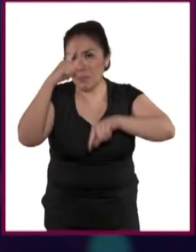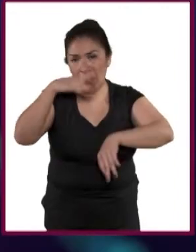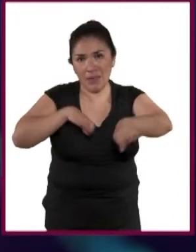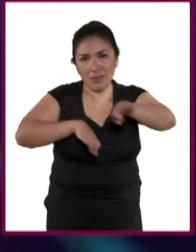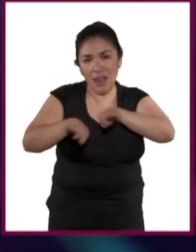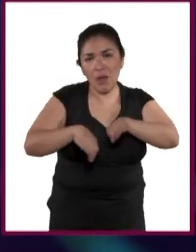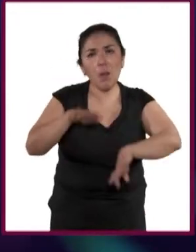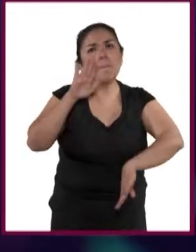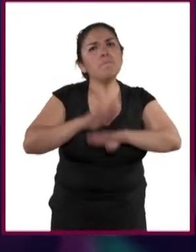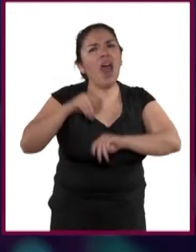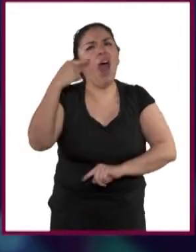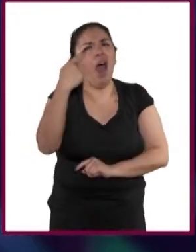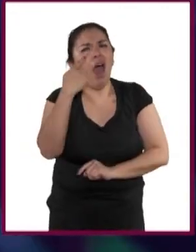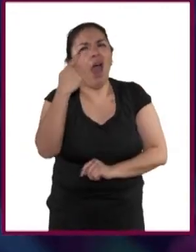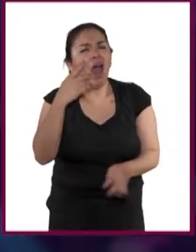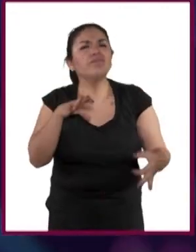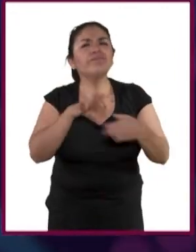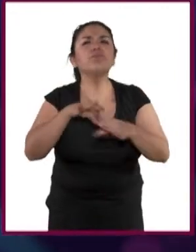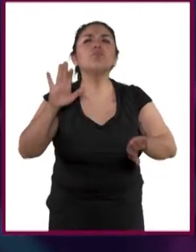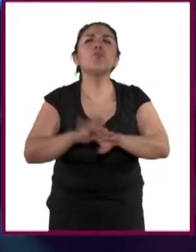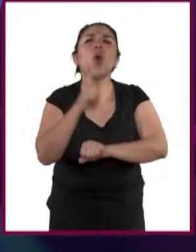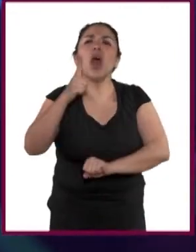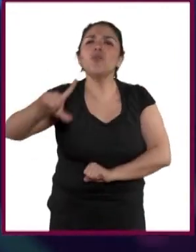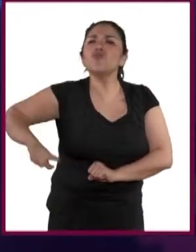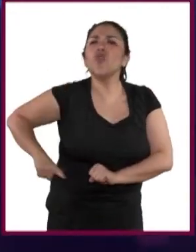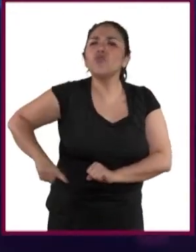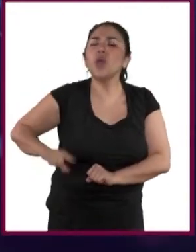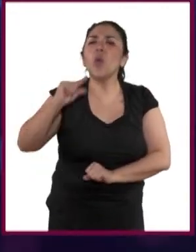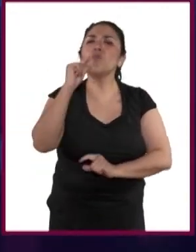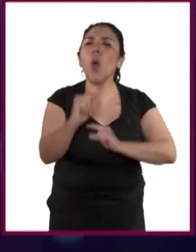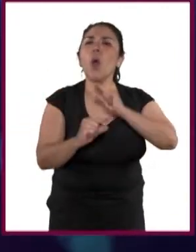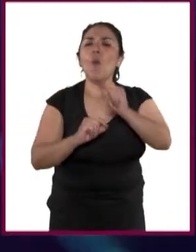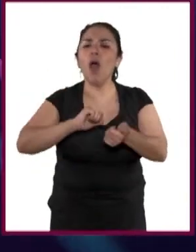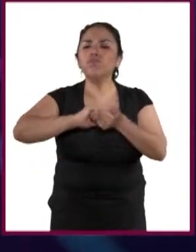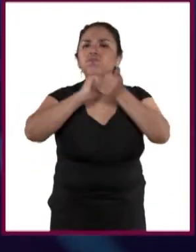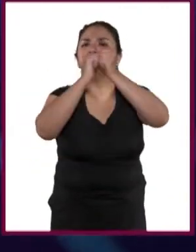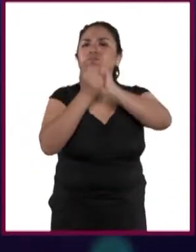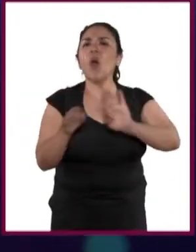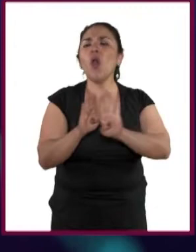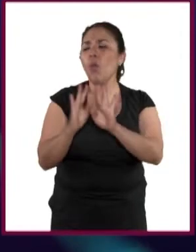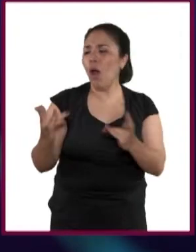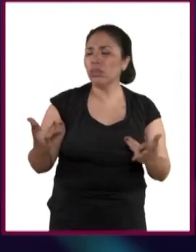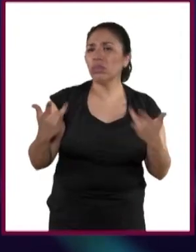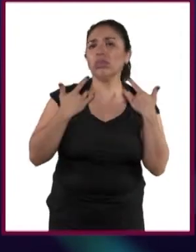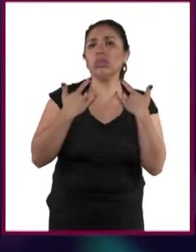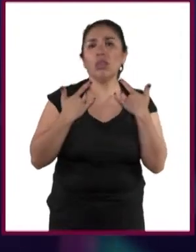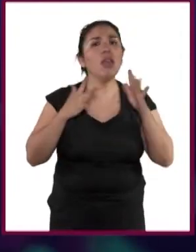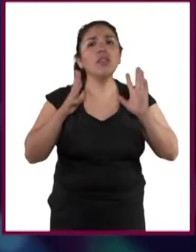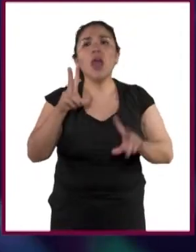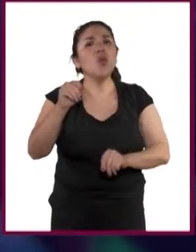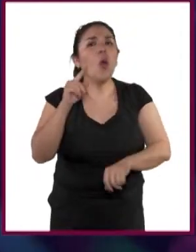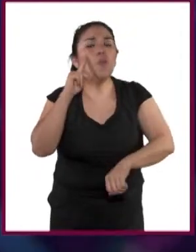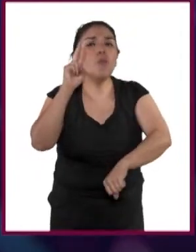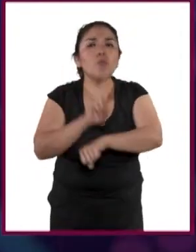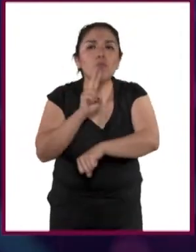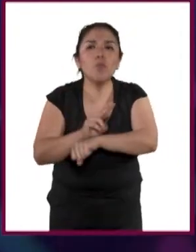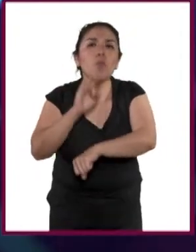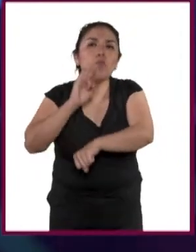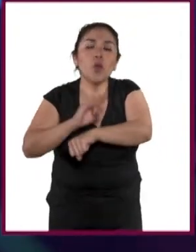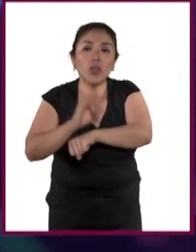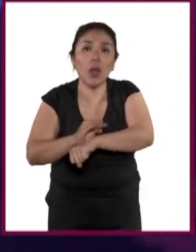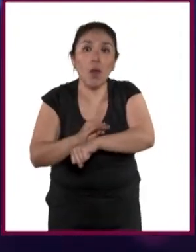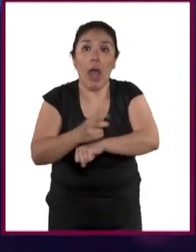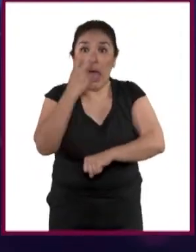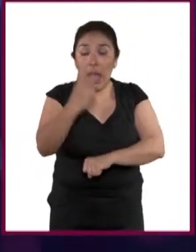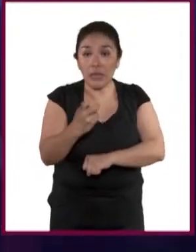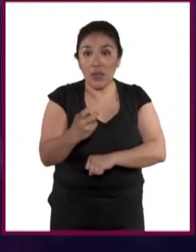excesiva del trabajo tiene que ver con que el Estado poco a poco se ha desentendido su papel de árbitro y ha permitido que uno